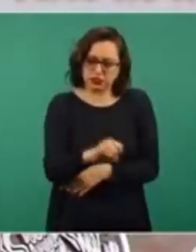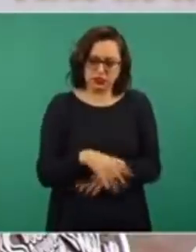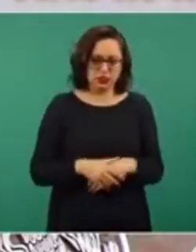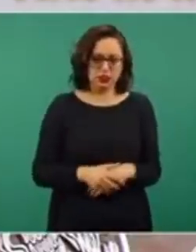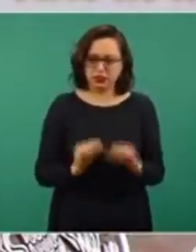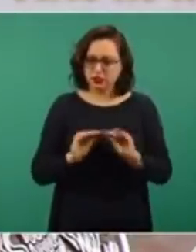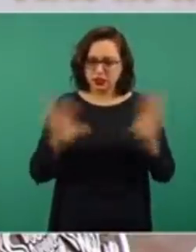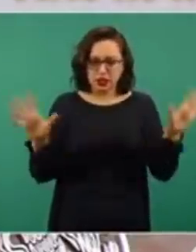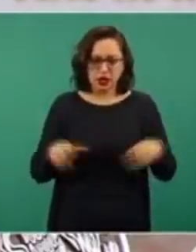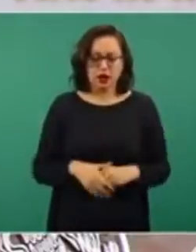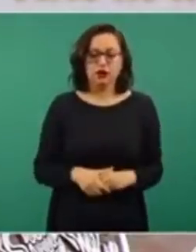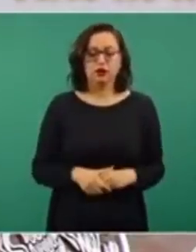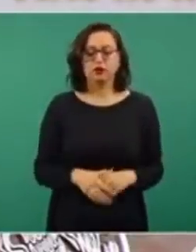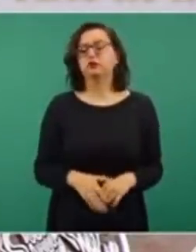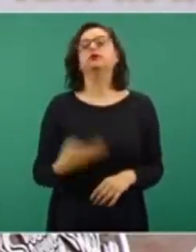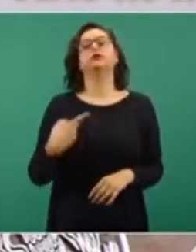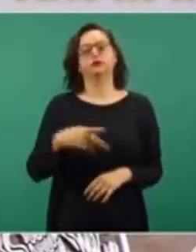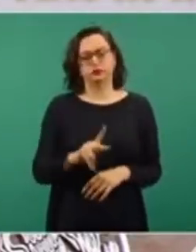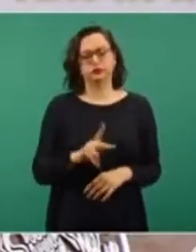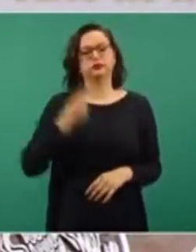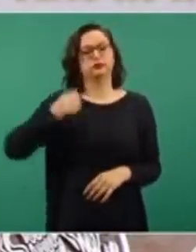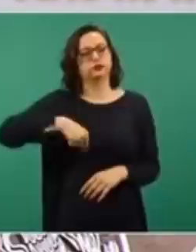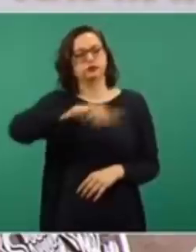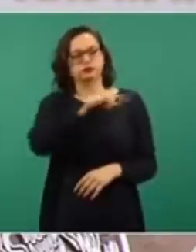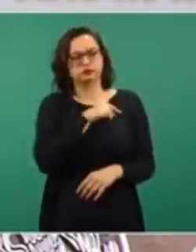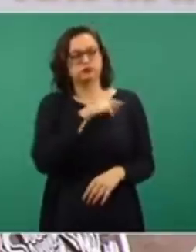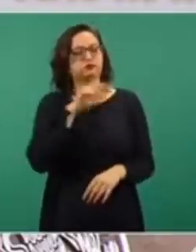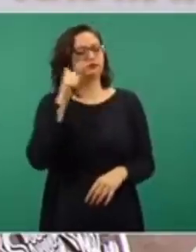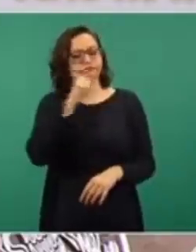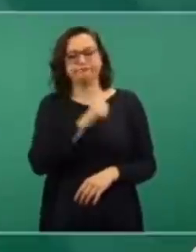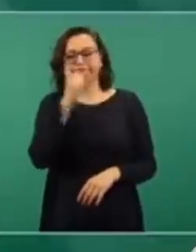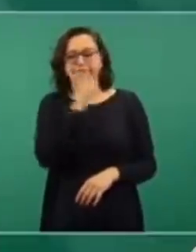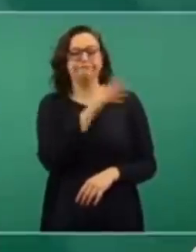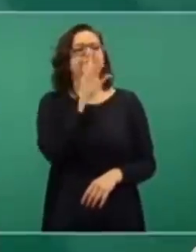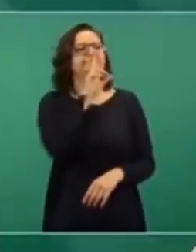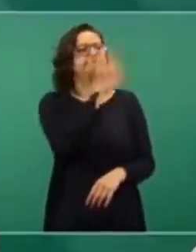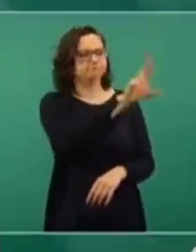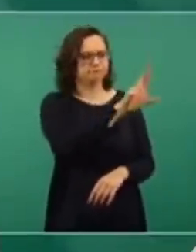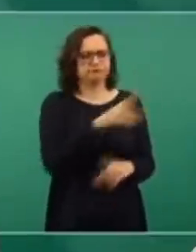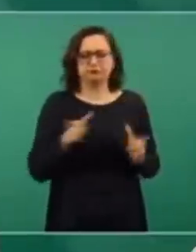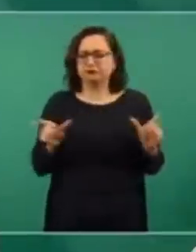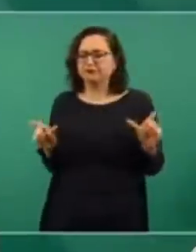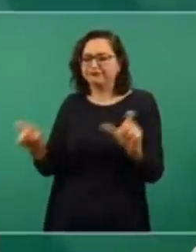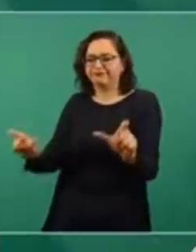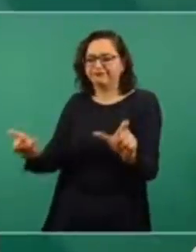es de que se deben de atender las causas. Siempre.